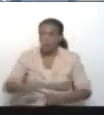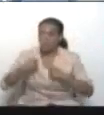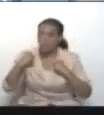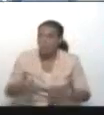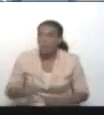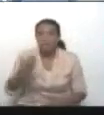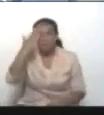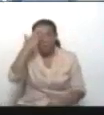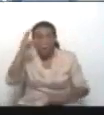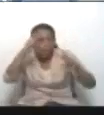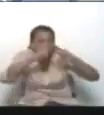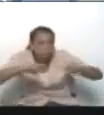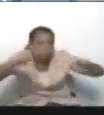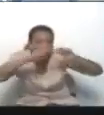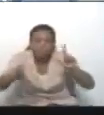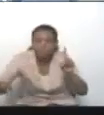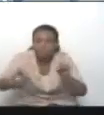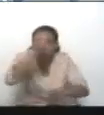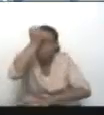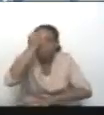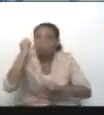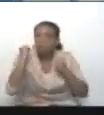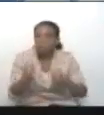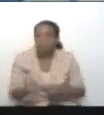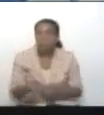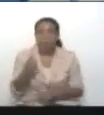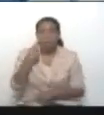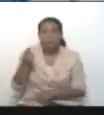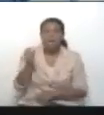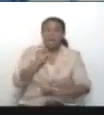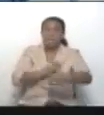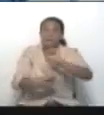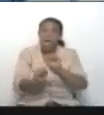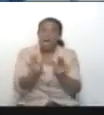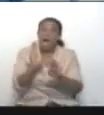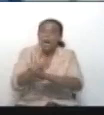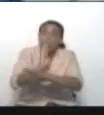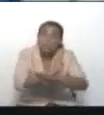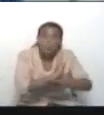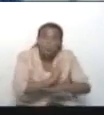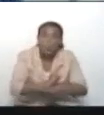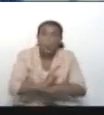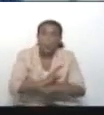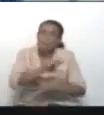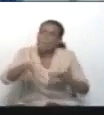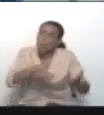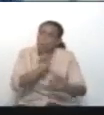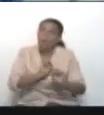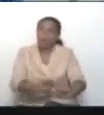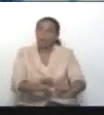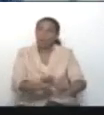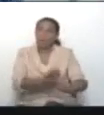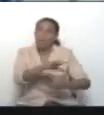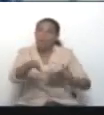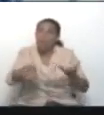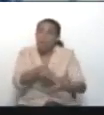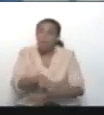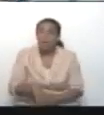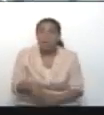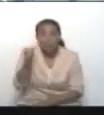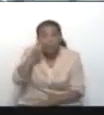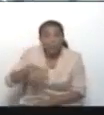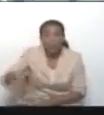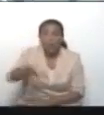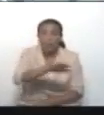poderosa, que le ha evitado al país un baño de sangre. Y que el país